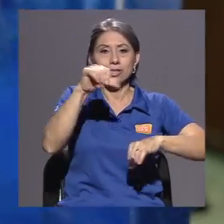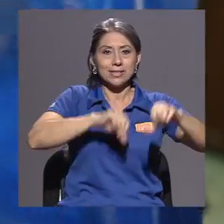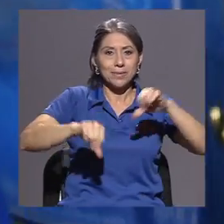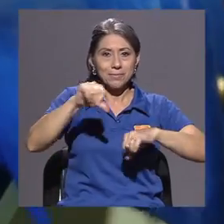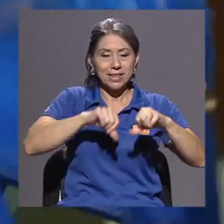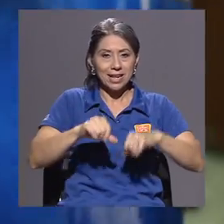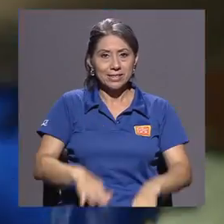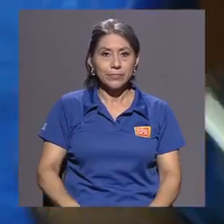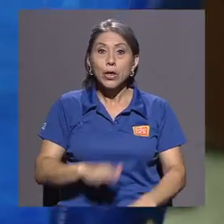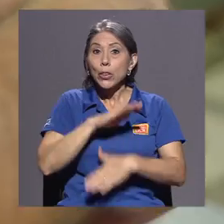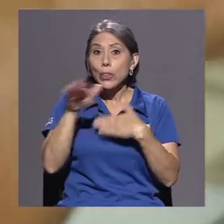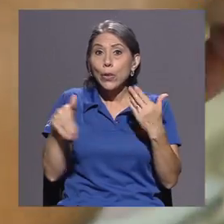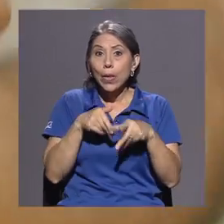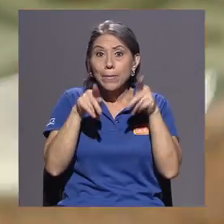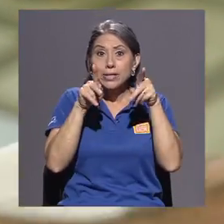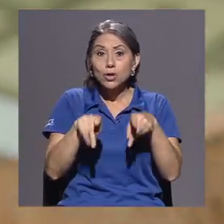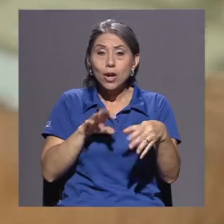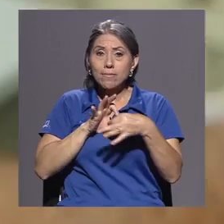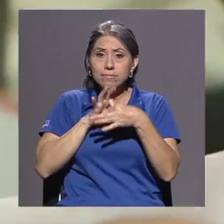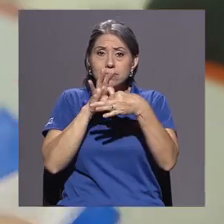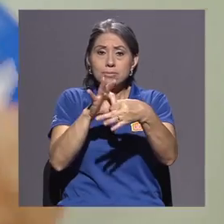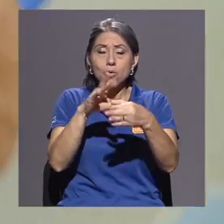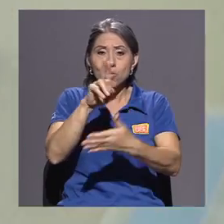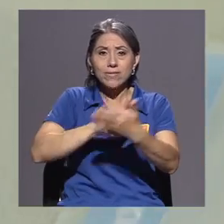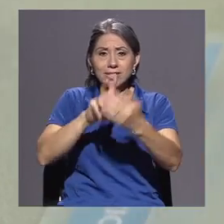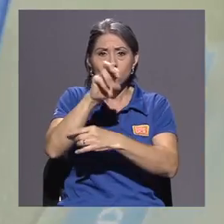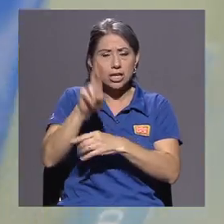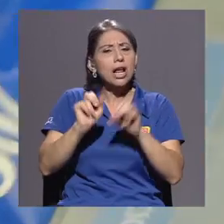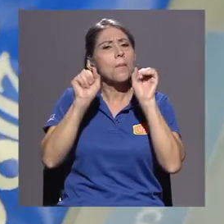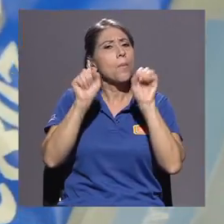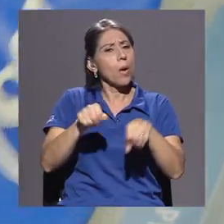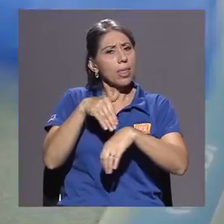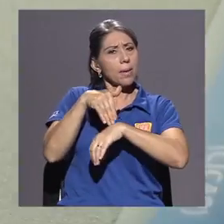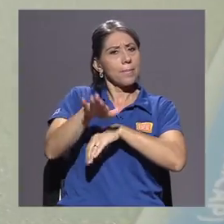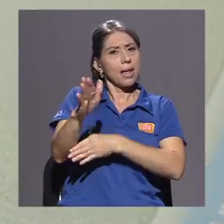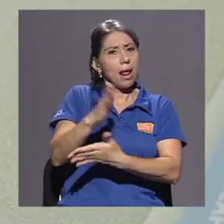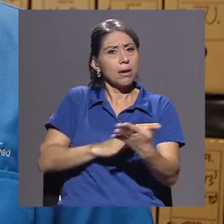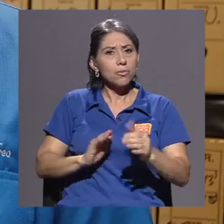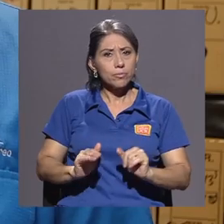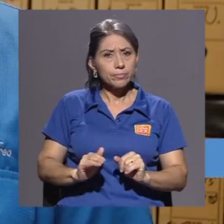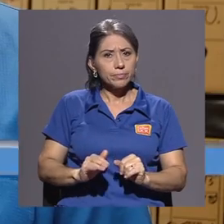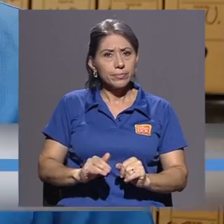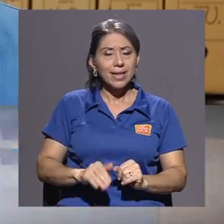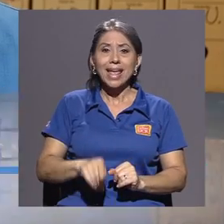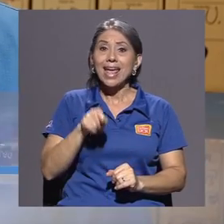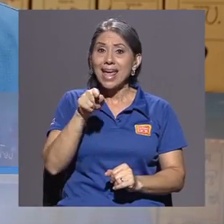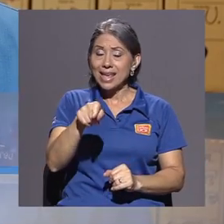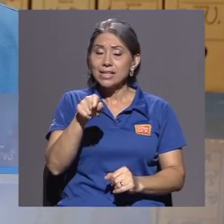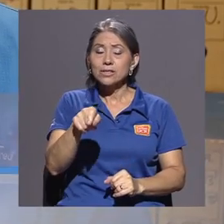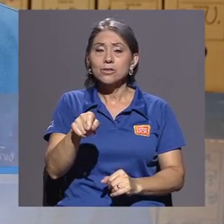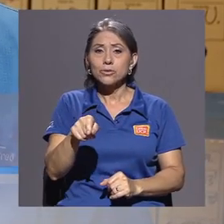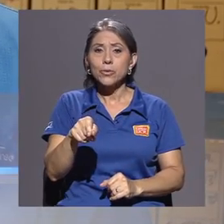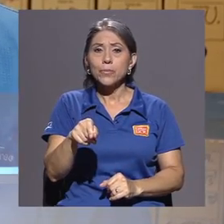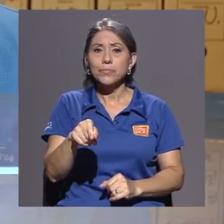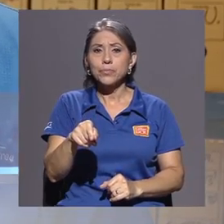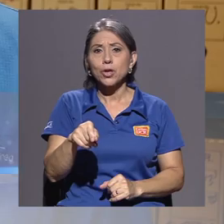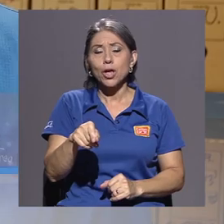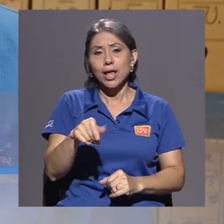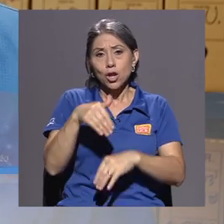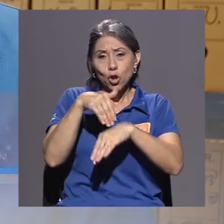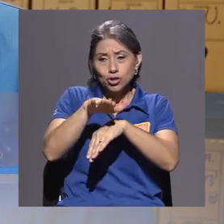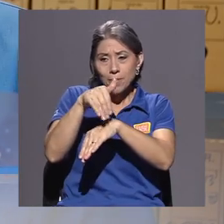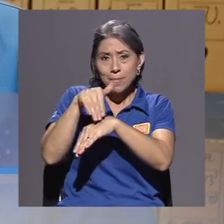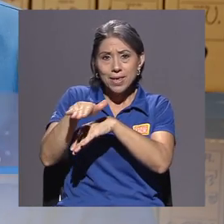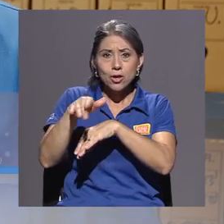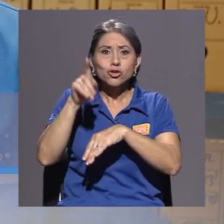Toda persona que esté relacionada a la Universidad de Costa Rica puede hacer un envío. Se centraliza, eso sí, los envíos